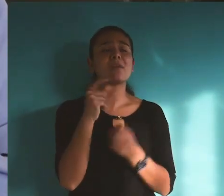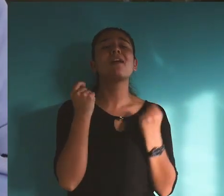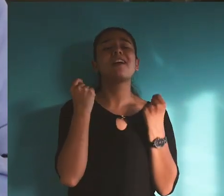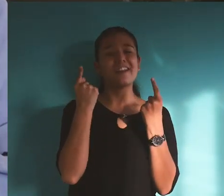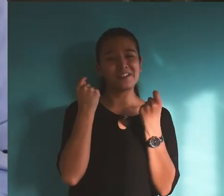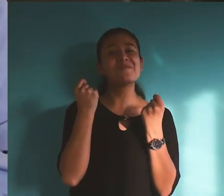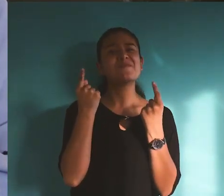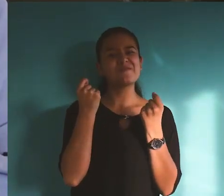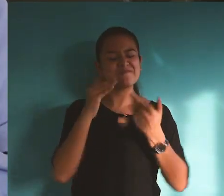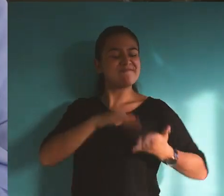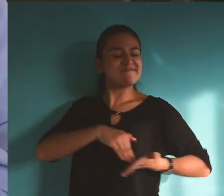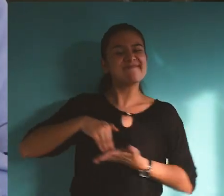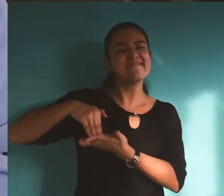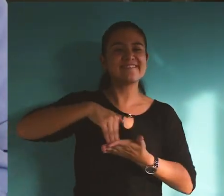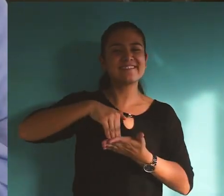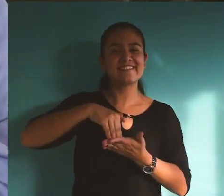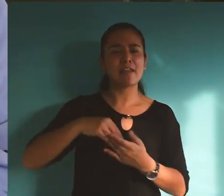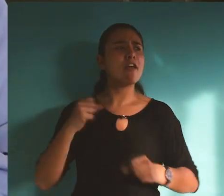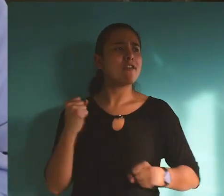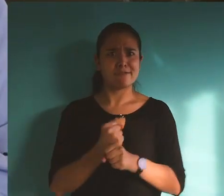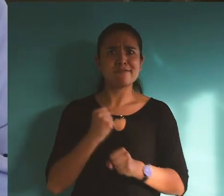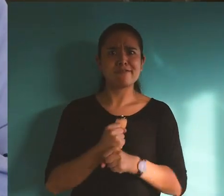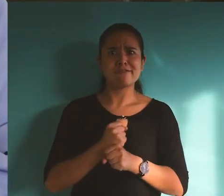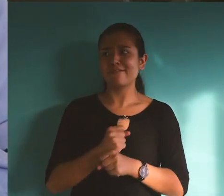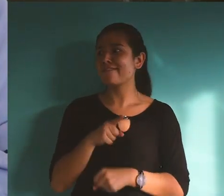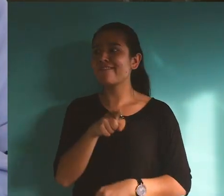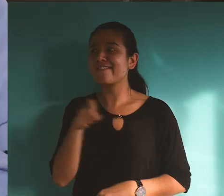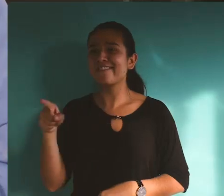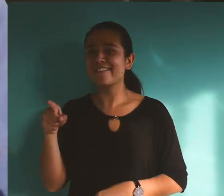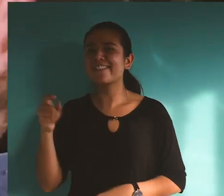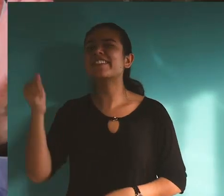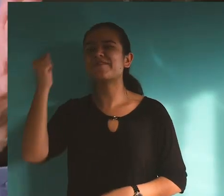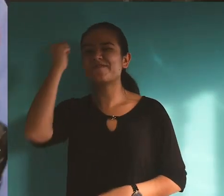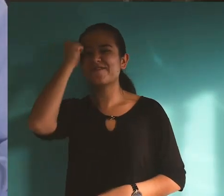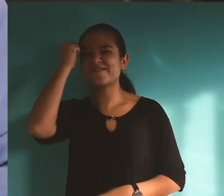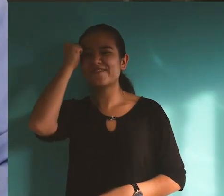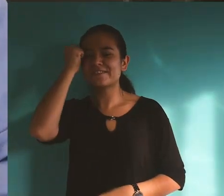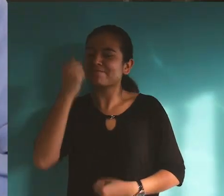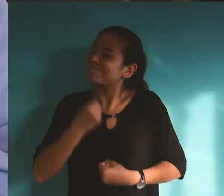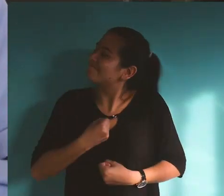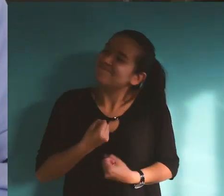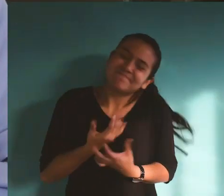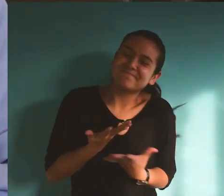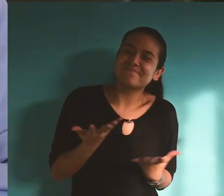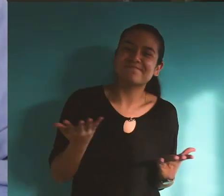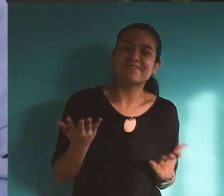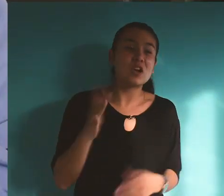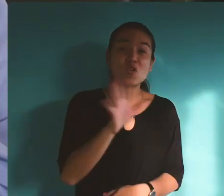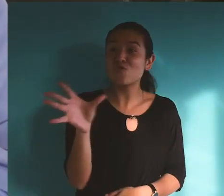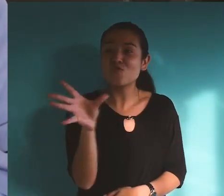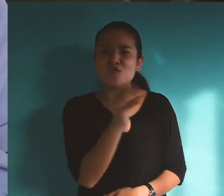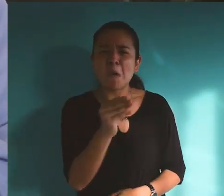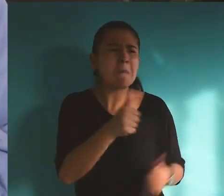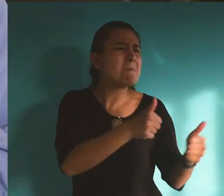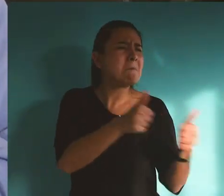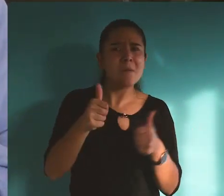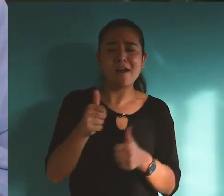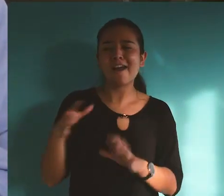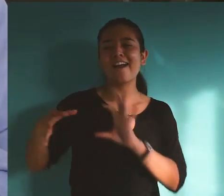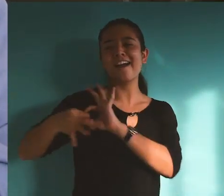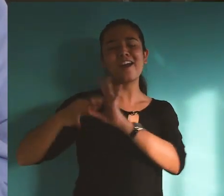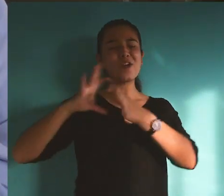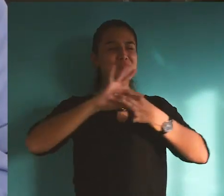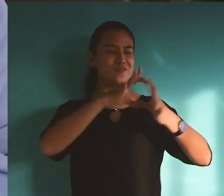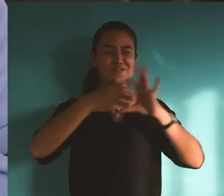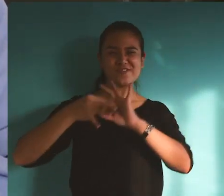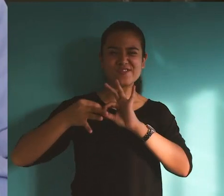respaldar la labor que asumen como formadores, con mis mejores deseos de que estén bien y que superemos juntos